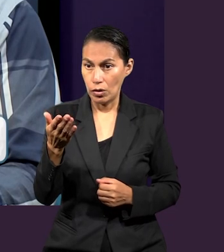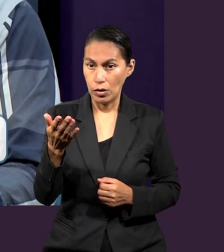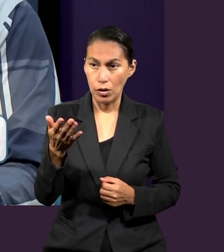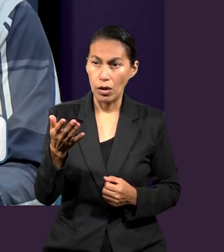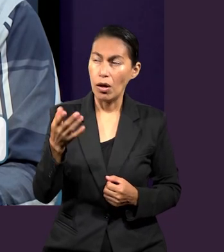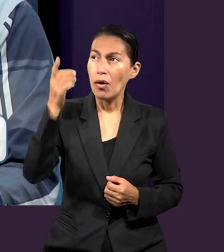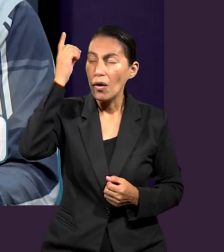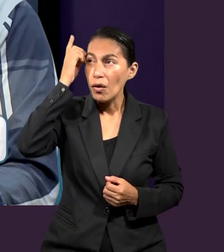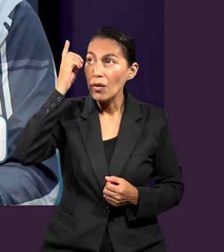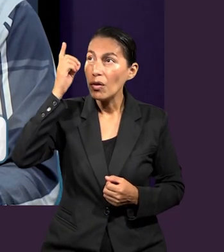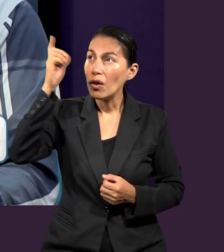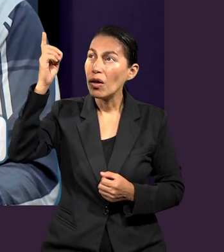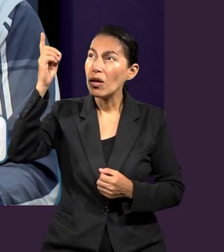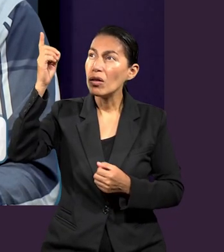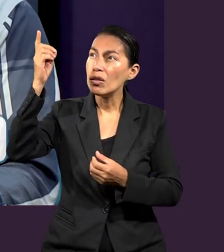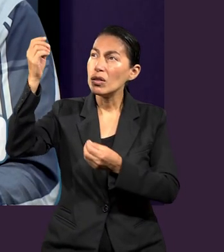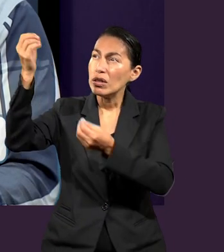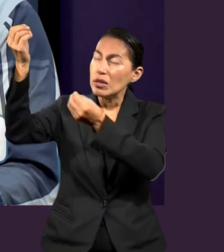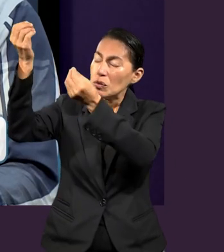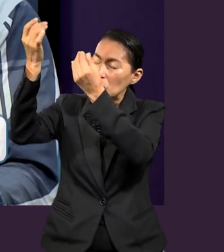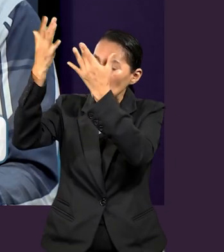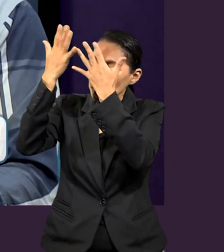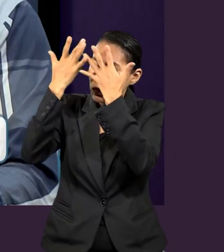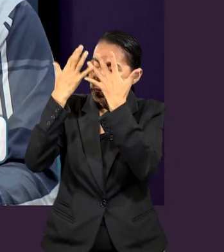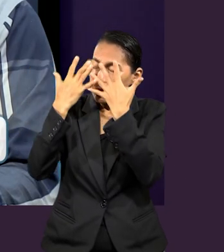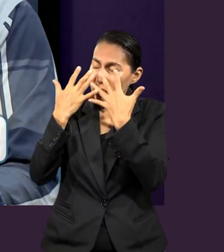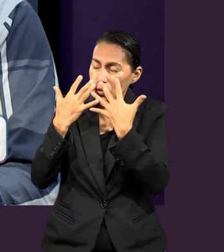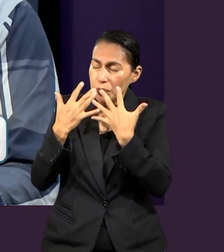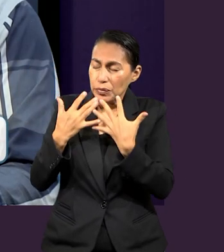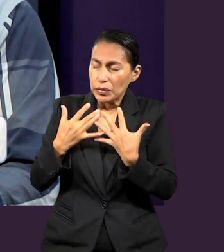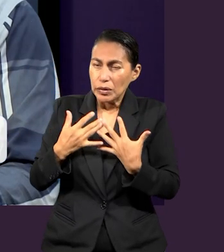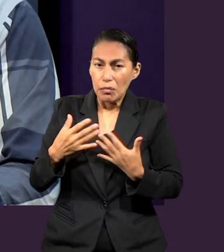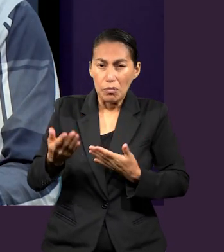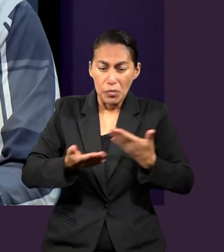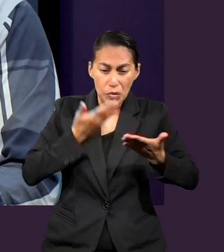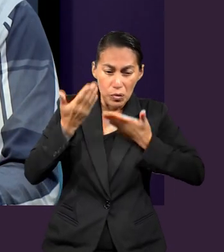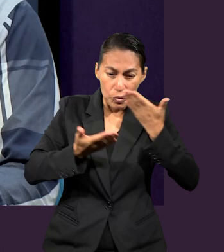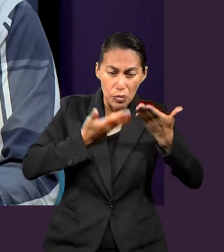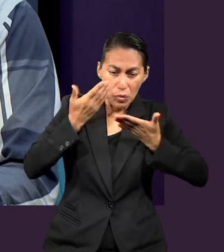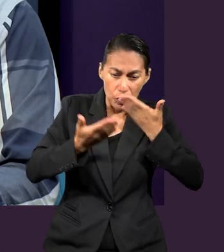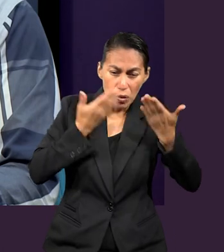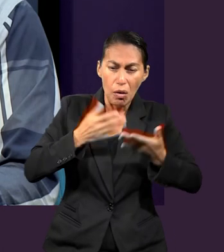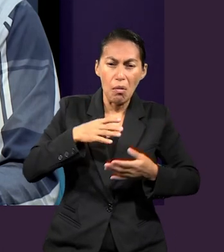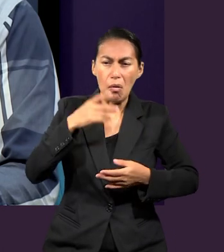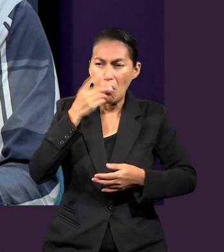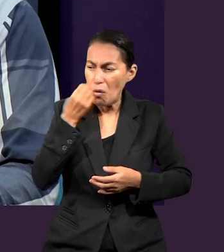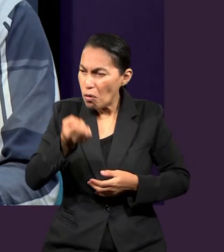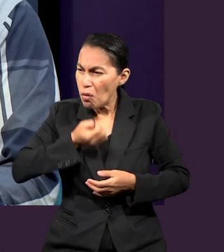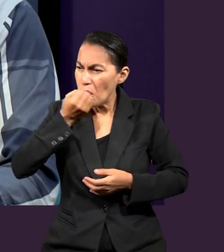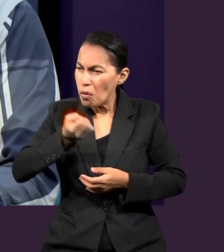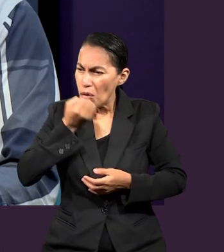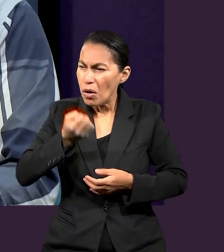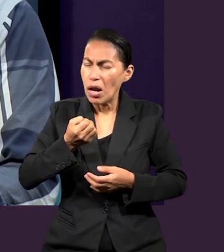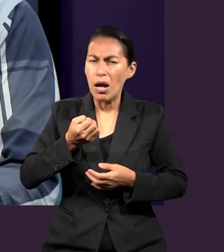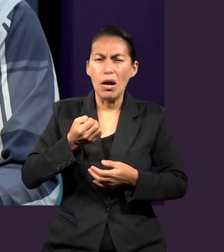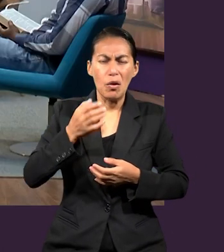vestidos de toda la amargura de Dios, para que podáis estar firmes contra las